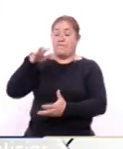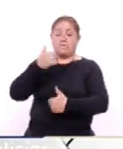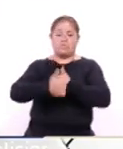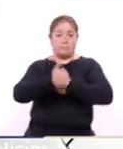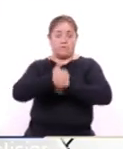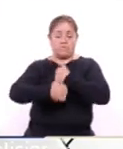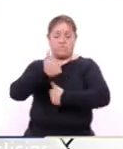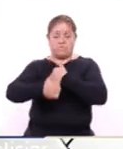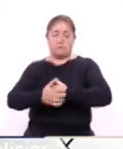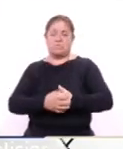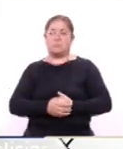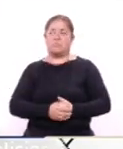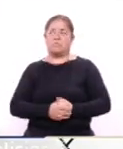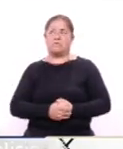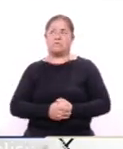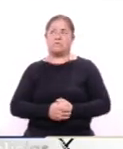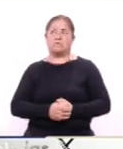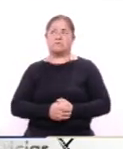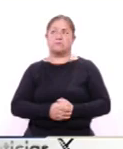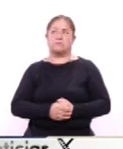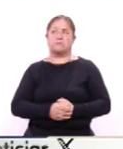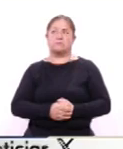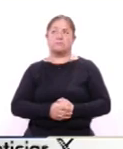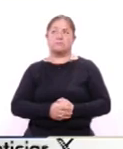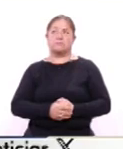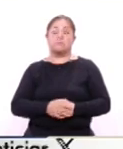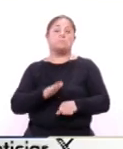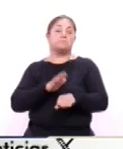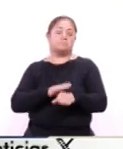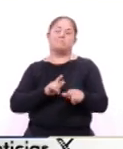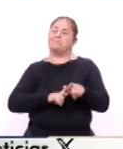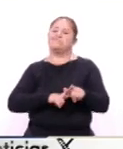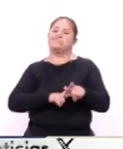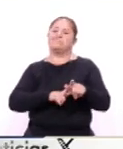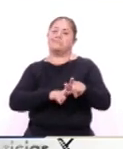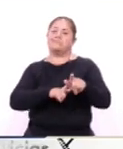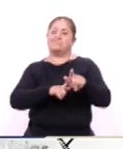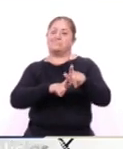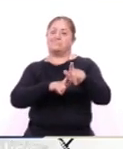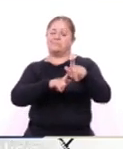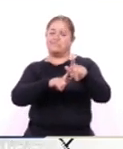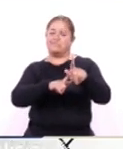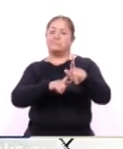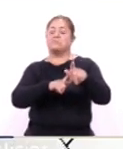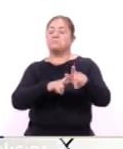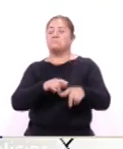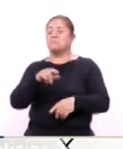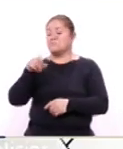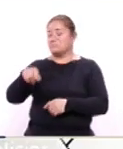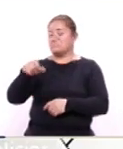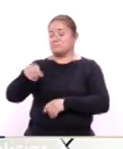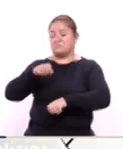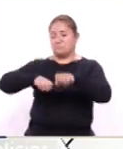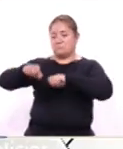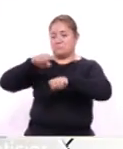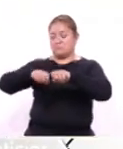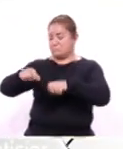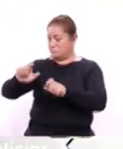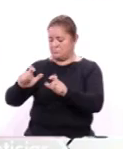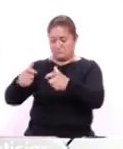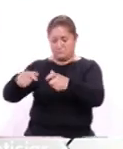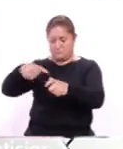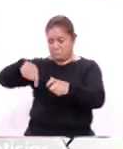también con mucha sostenibilidad y sustentabilidad dentro de las mismas industrias automotriz.